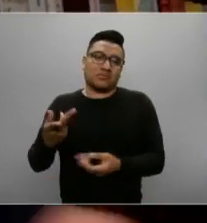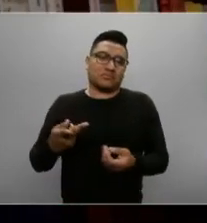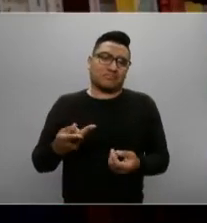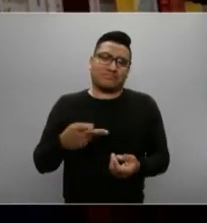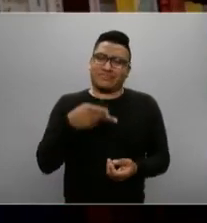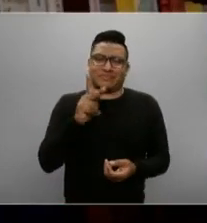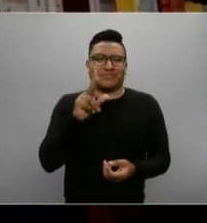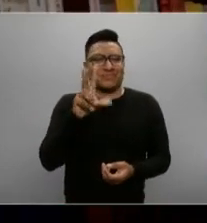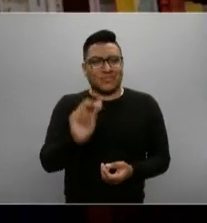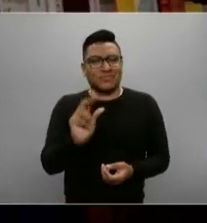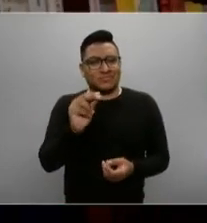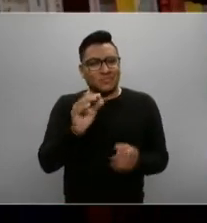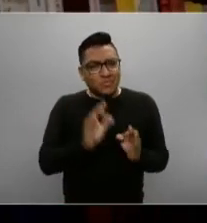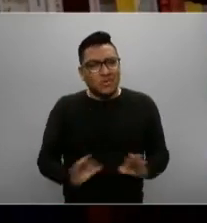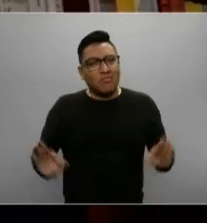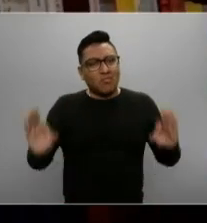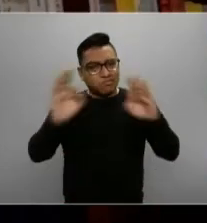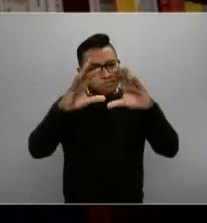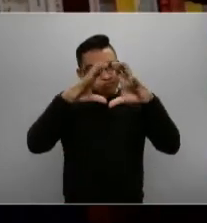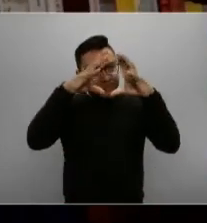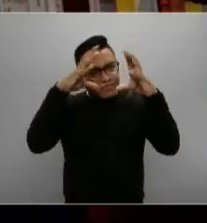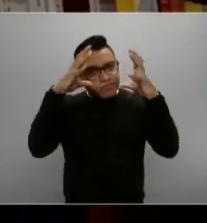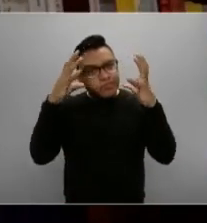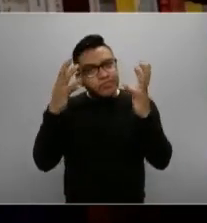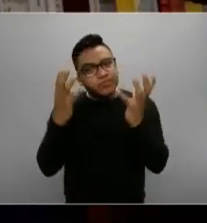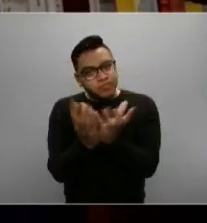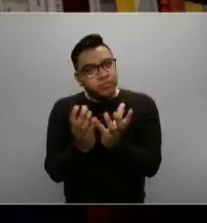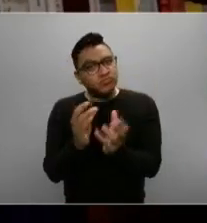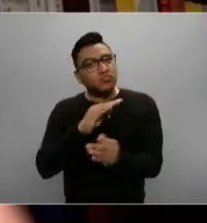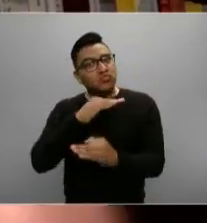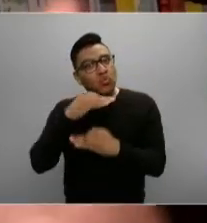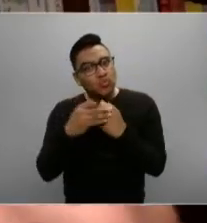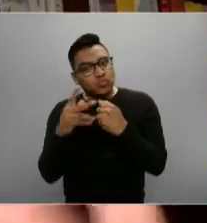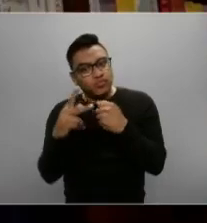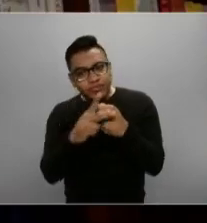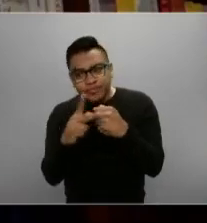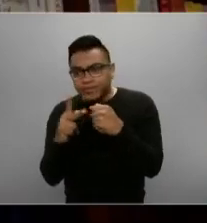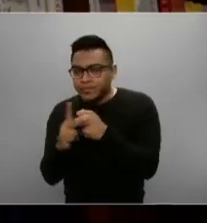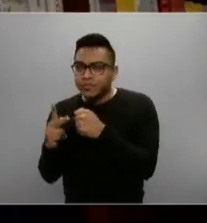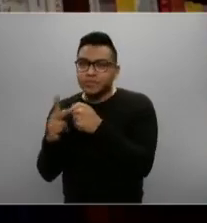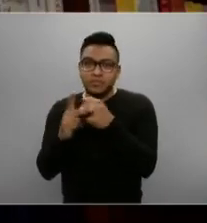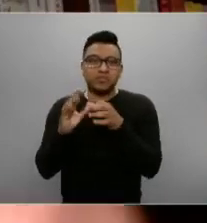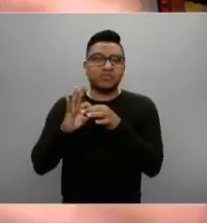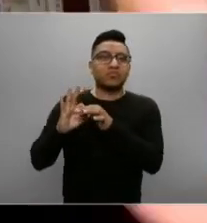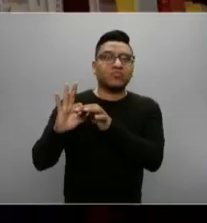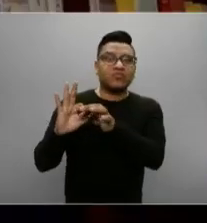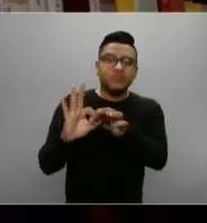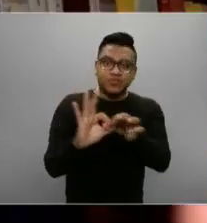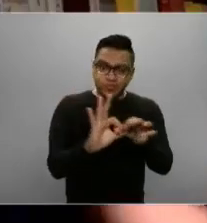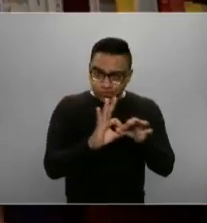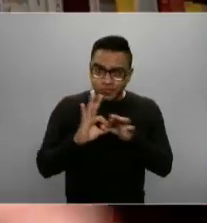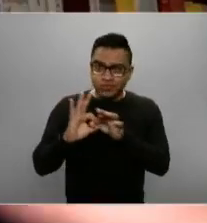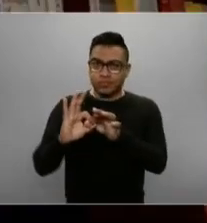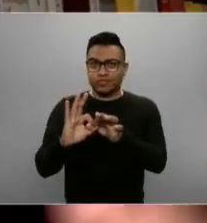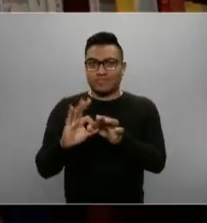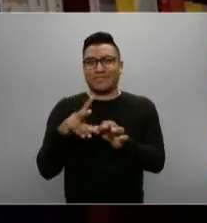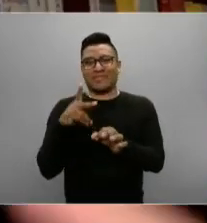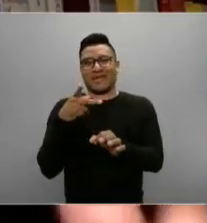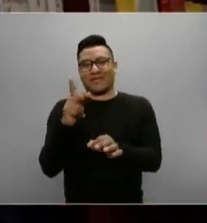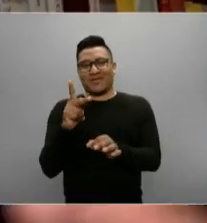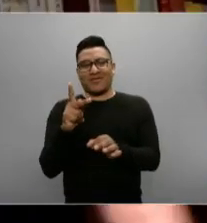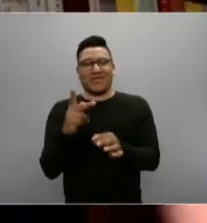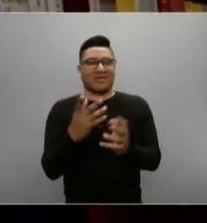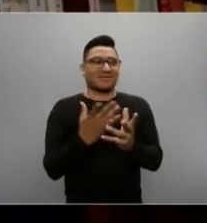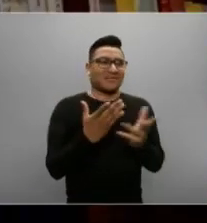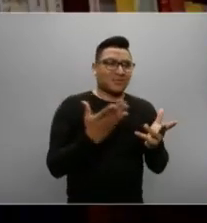tema global, tenemos que enfrentarlo con solidaridad, con unidad, pero claro, del dicho al hecho,